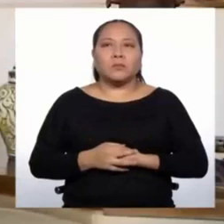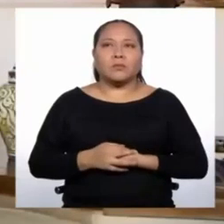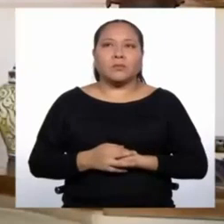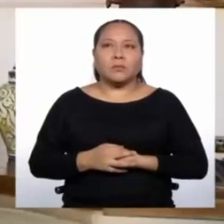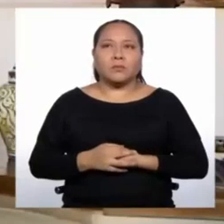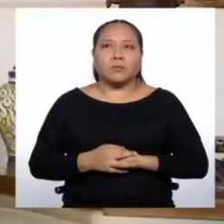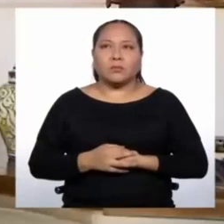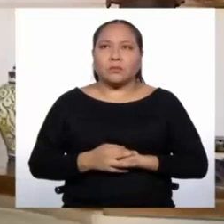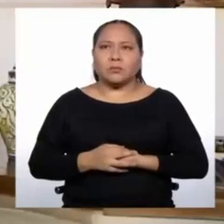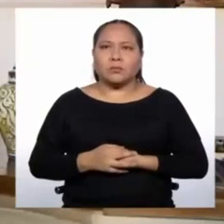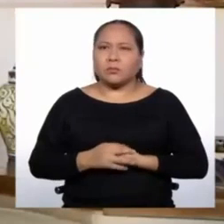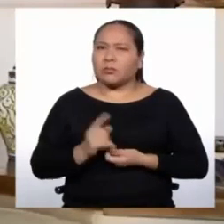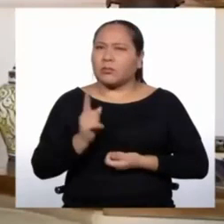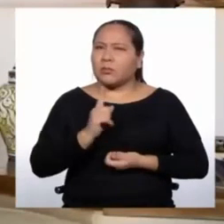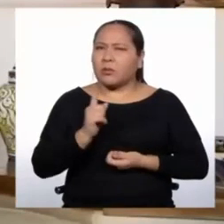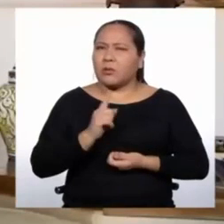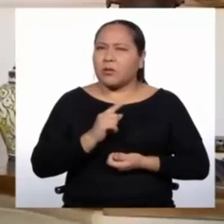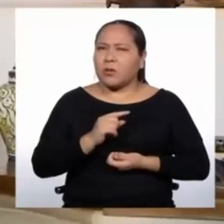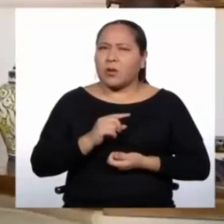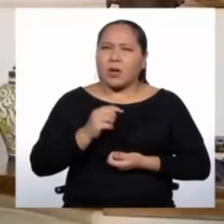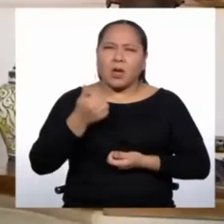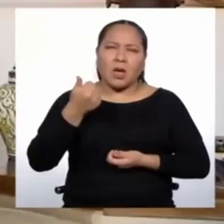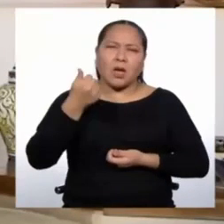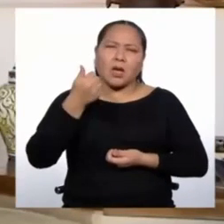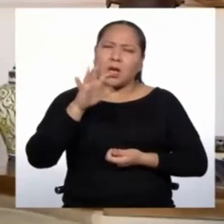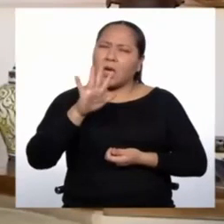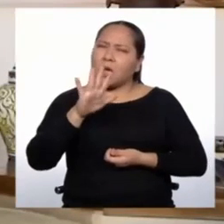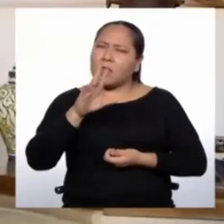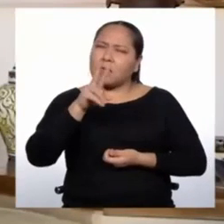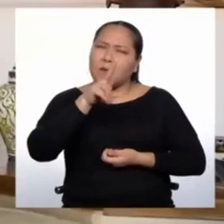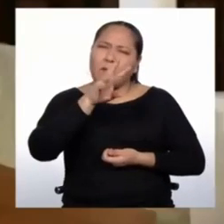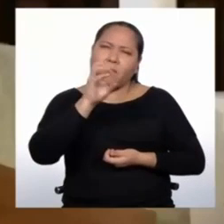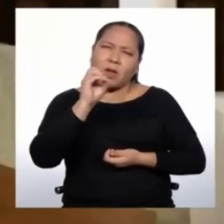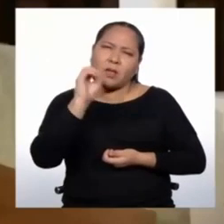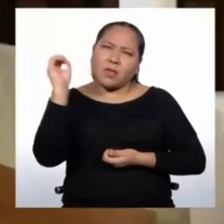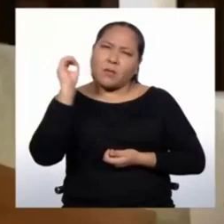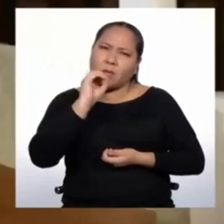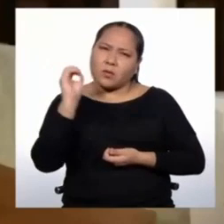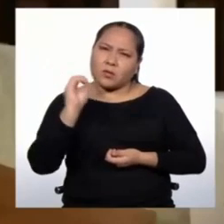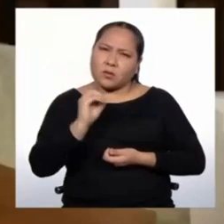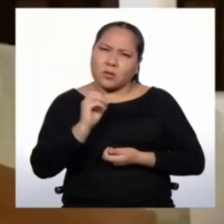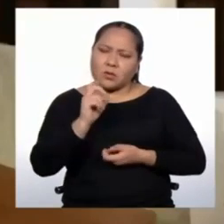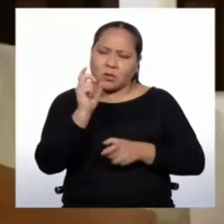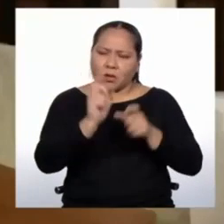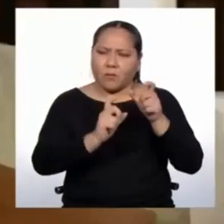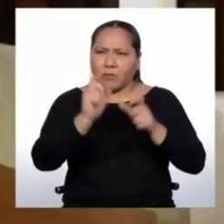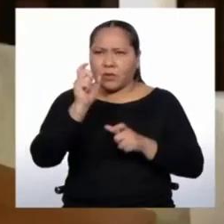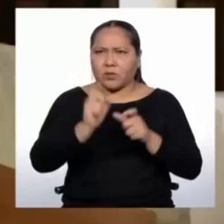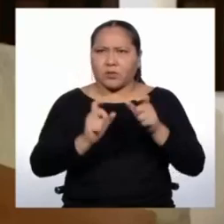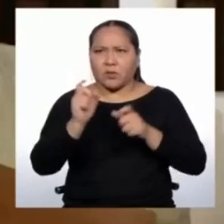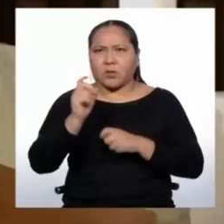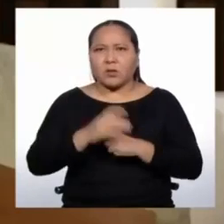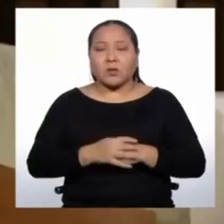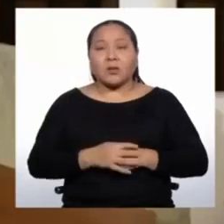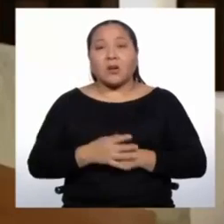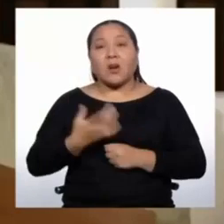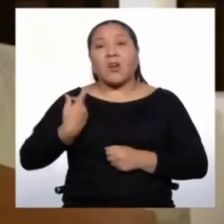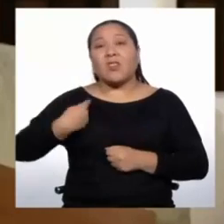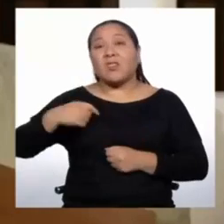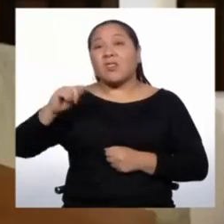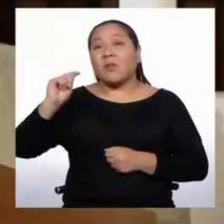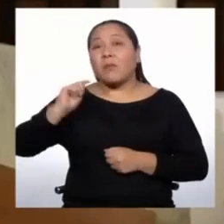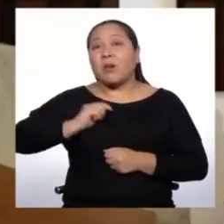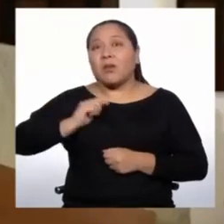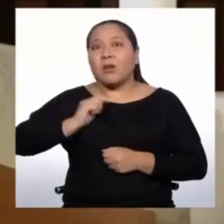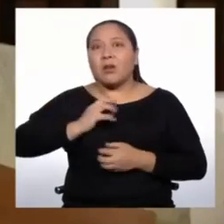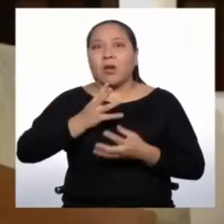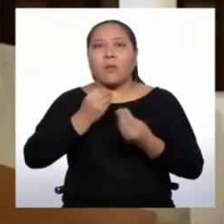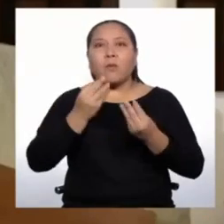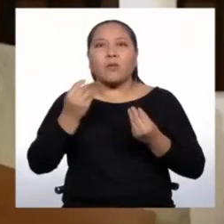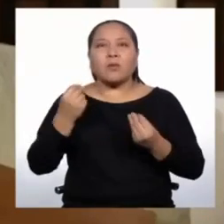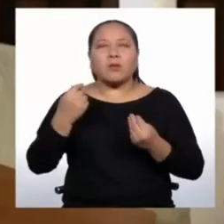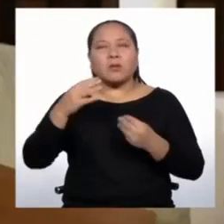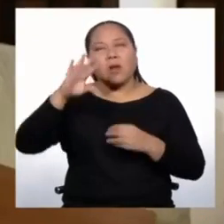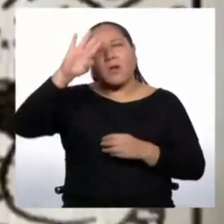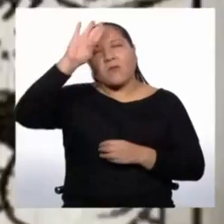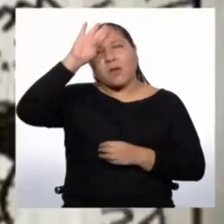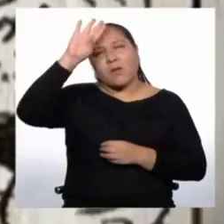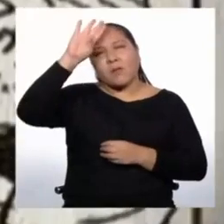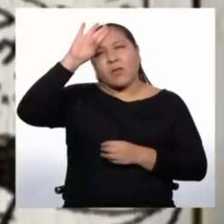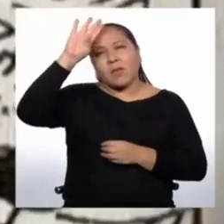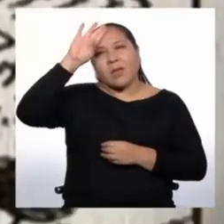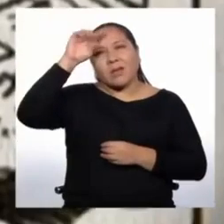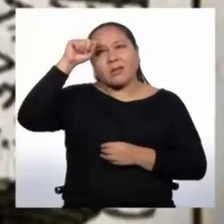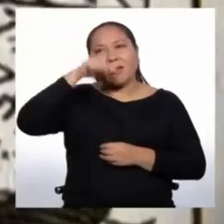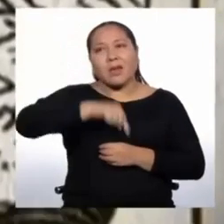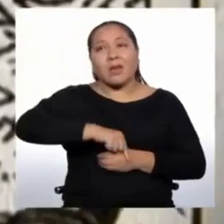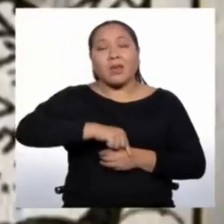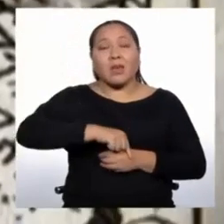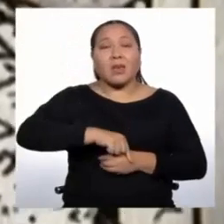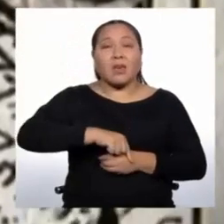Nunca fueron más del 15 o el 20% de la población total. Lo que pasó con la llegada de los españoles es que hubo unas grandes epidemias y la población indígena,